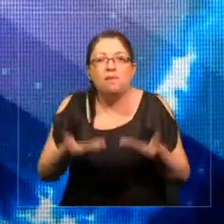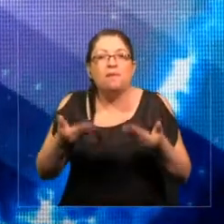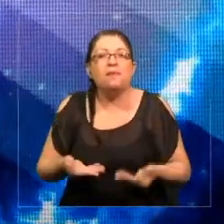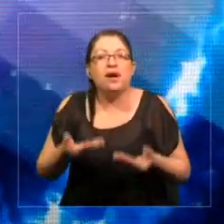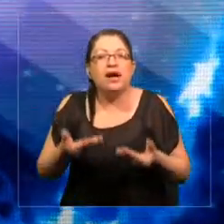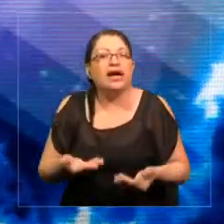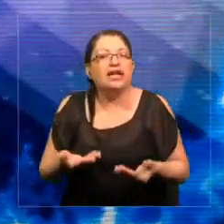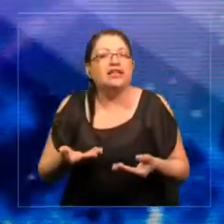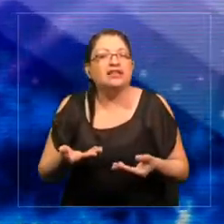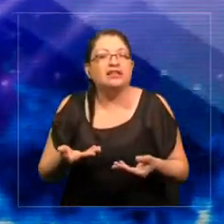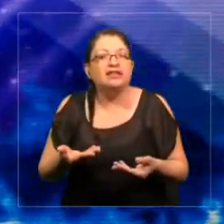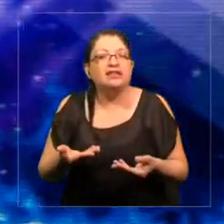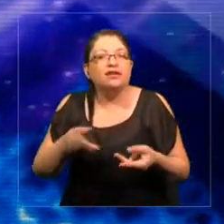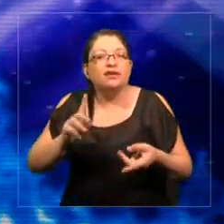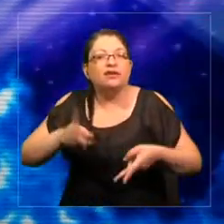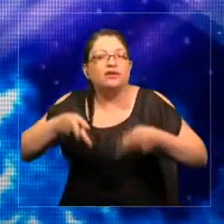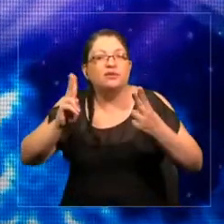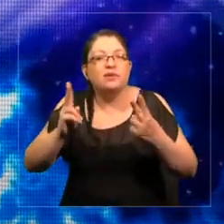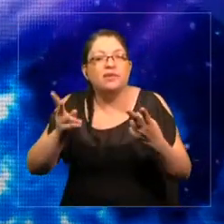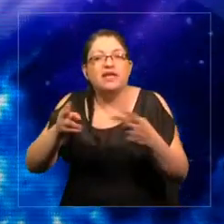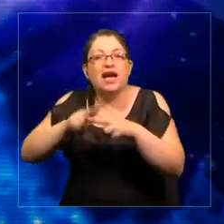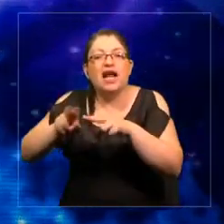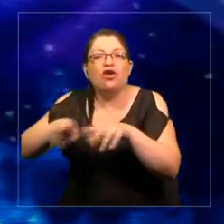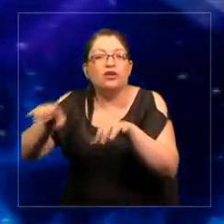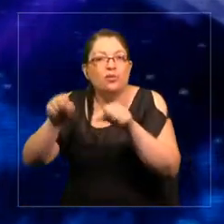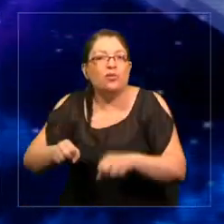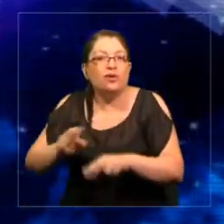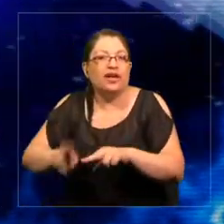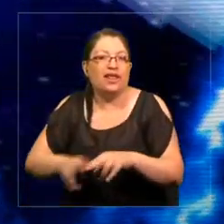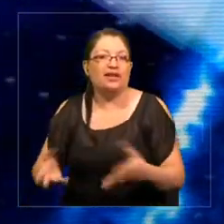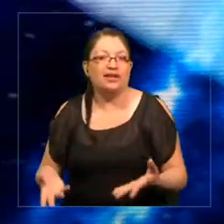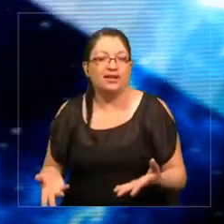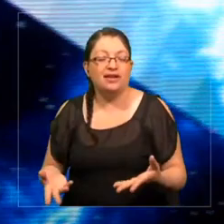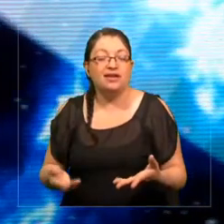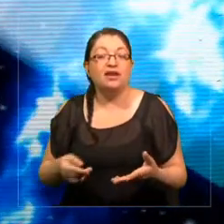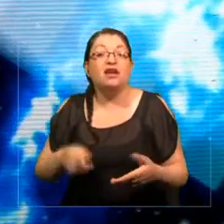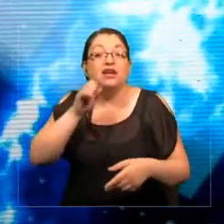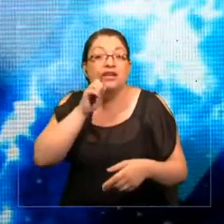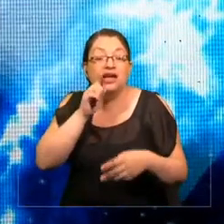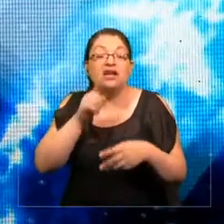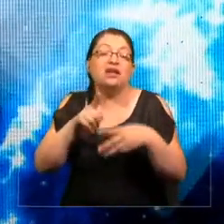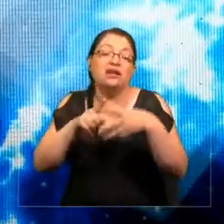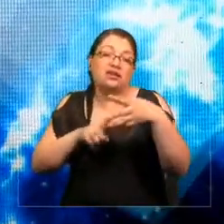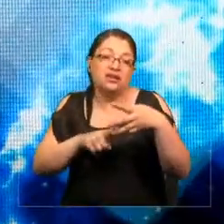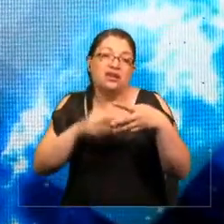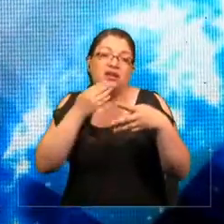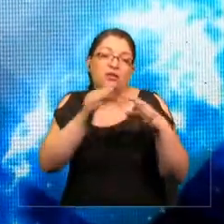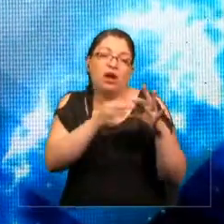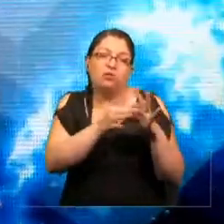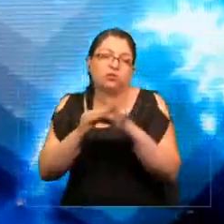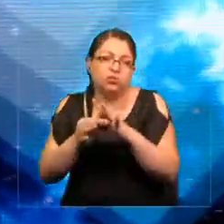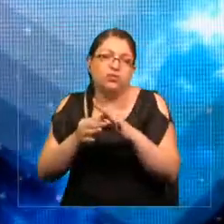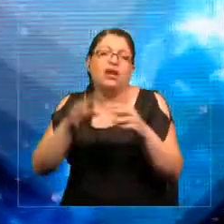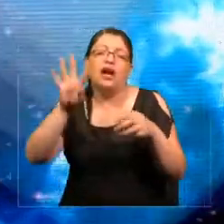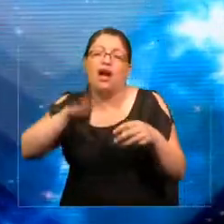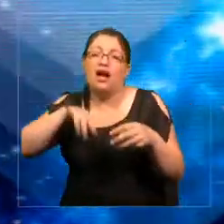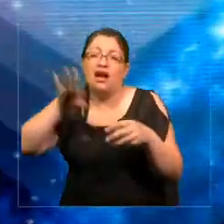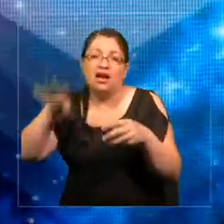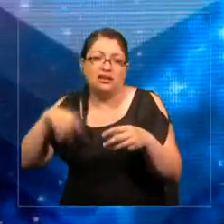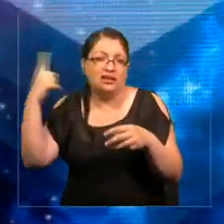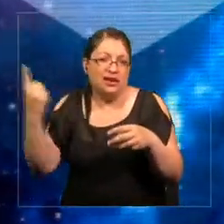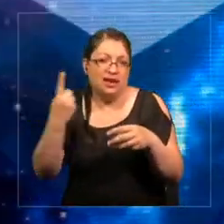que no deja que sean implementadas. Y tiene tres causas generales, tres características.